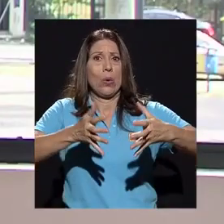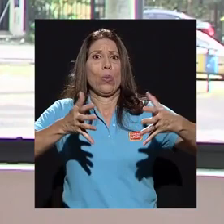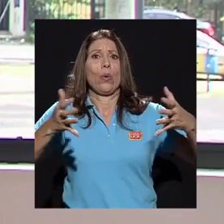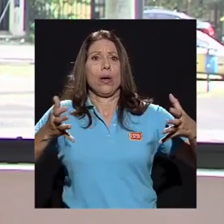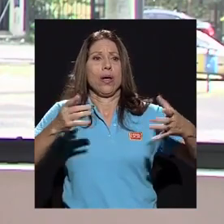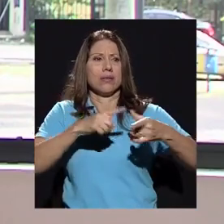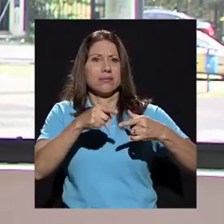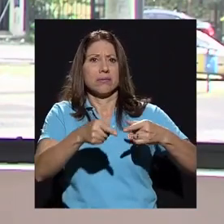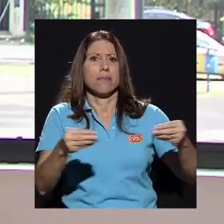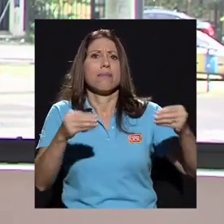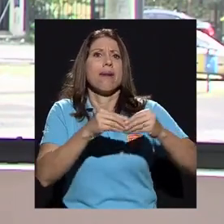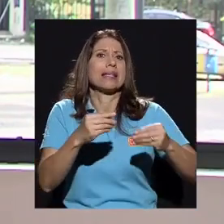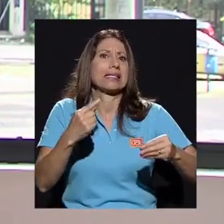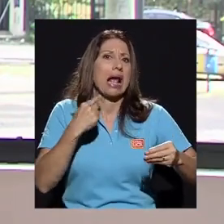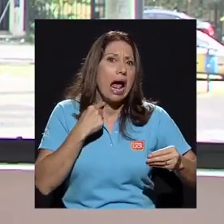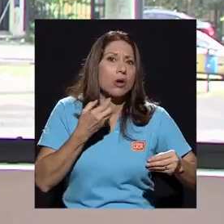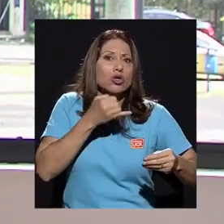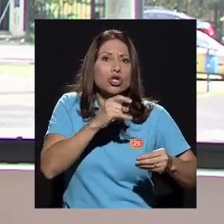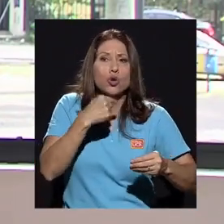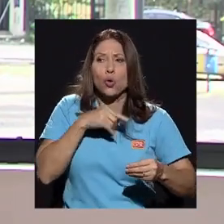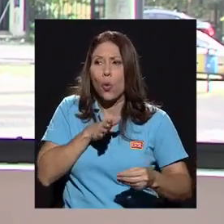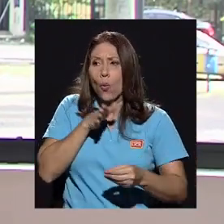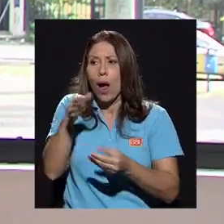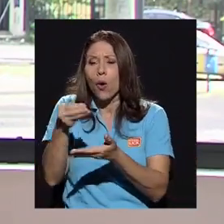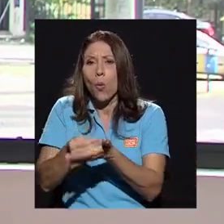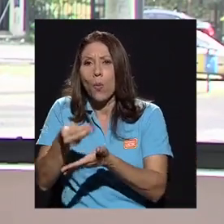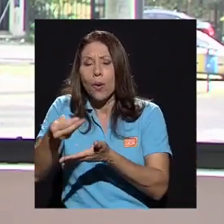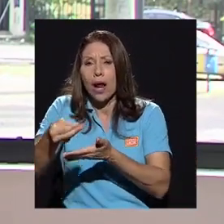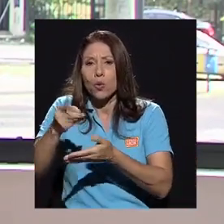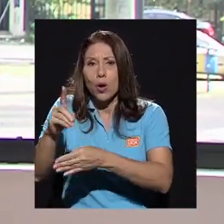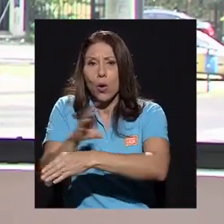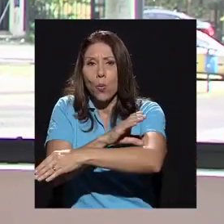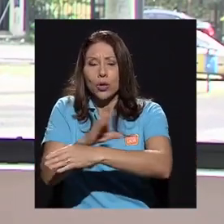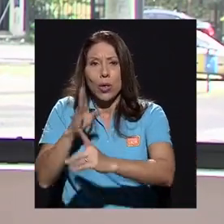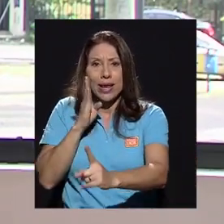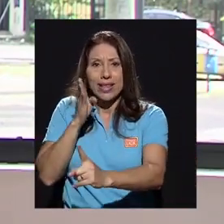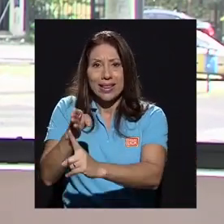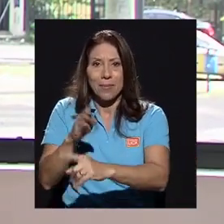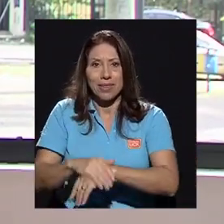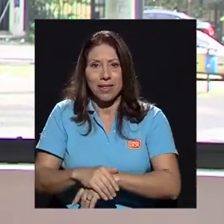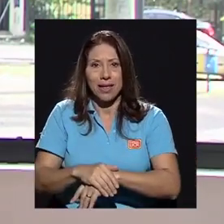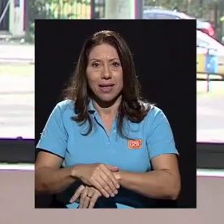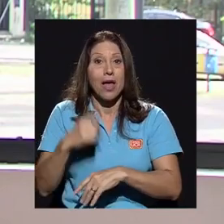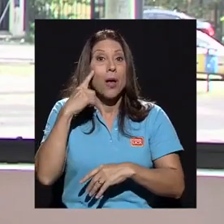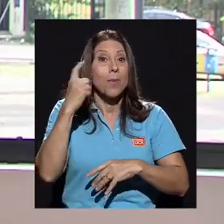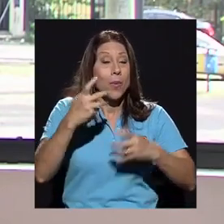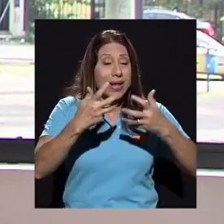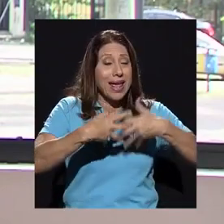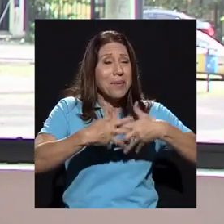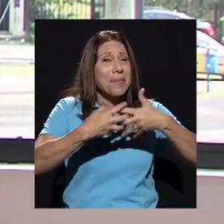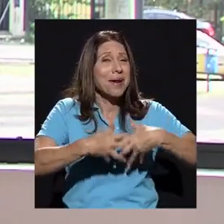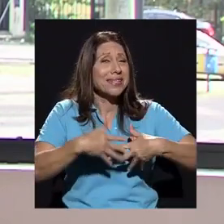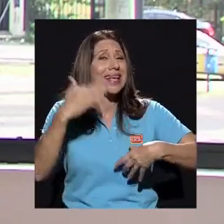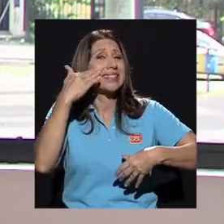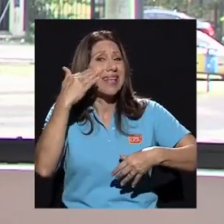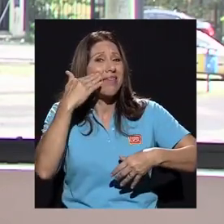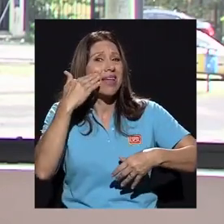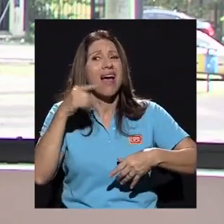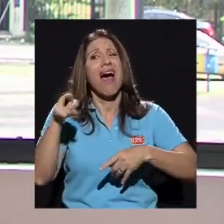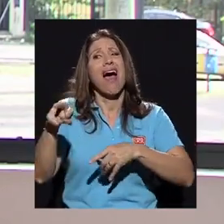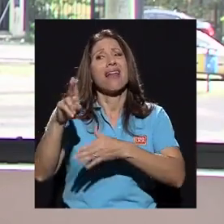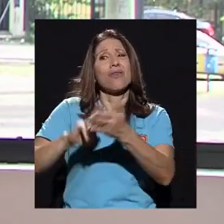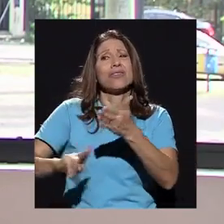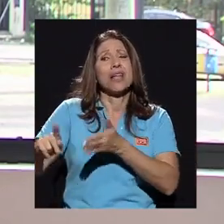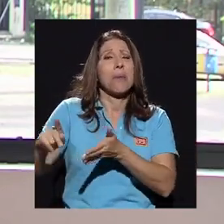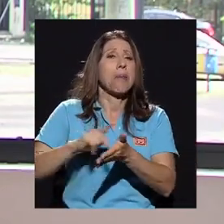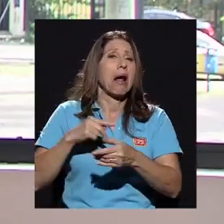si uno va y compra una computadora directamente. Y es porque las empresas, al saber que dura mucho pagando, le venden más